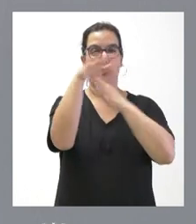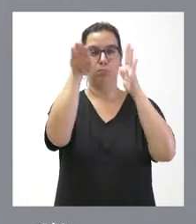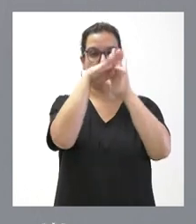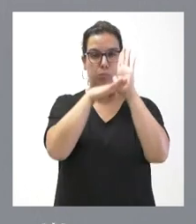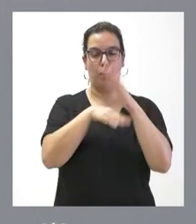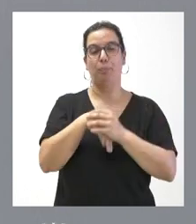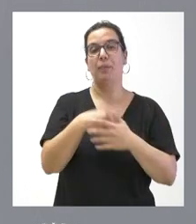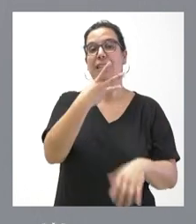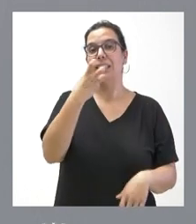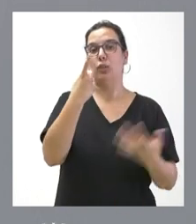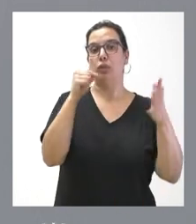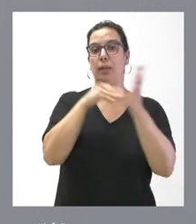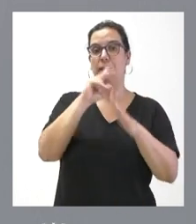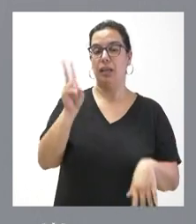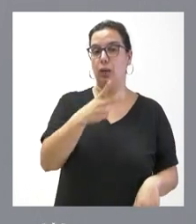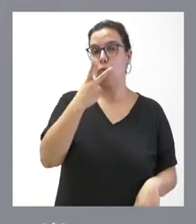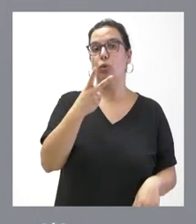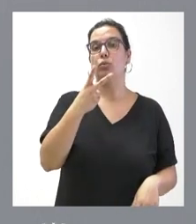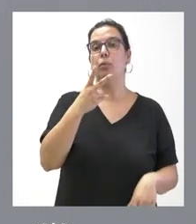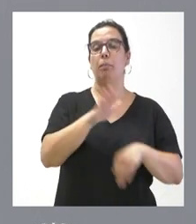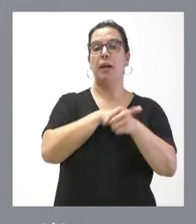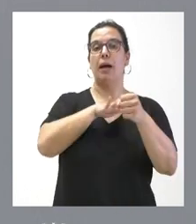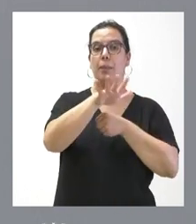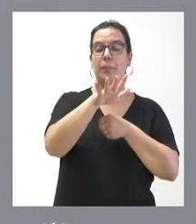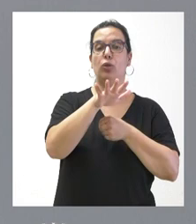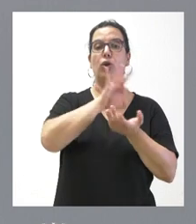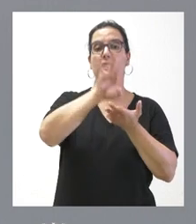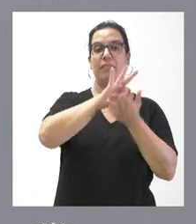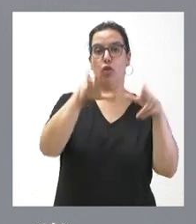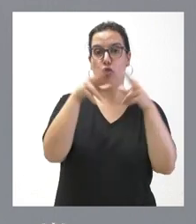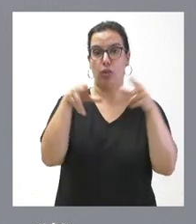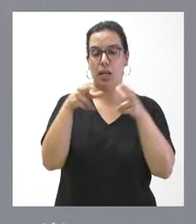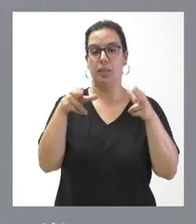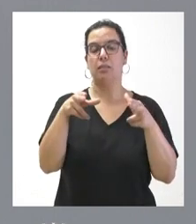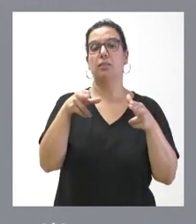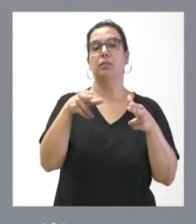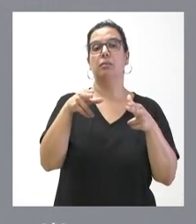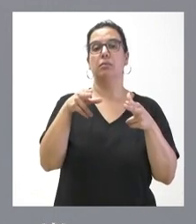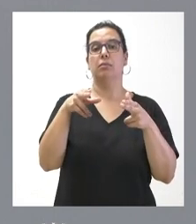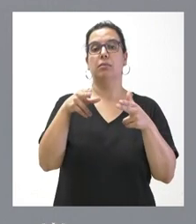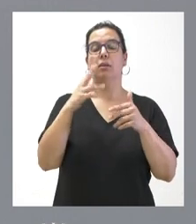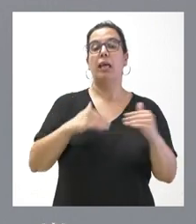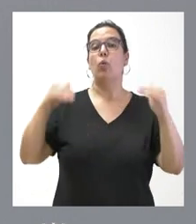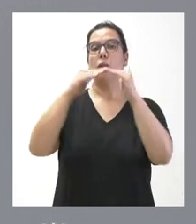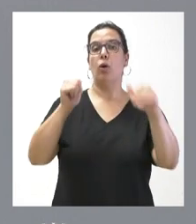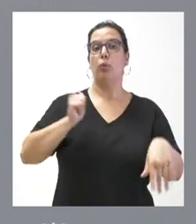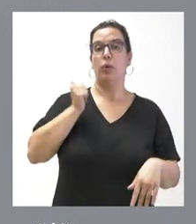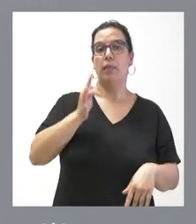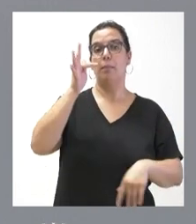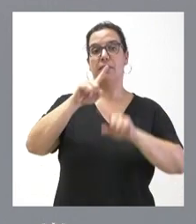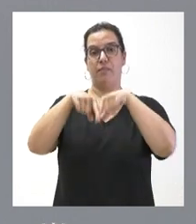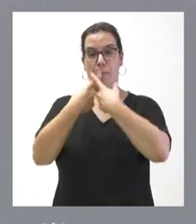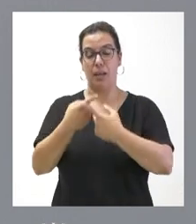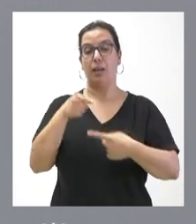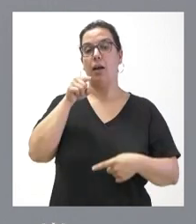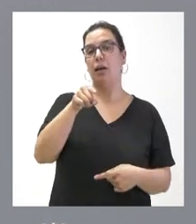360.000 euros en el ámbito de servicios sociales, en el ámbito de igualdad de oportunidades y familia, es